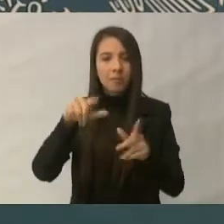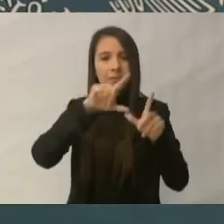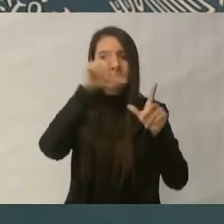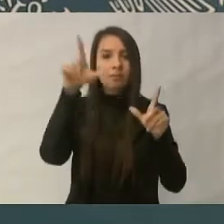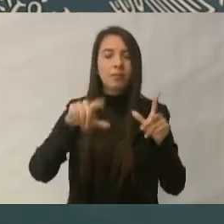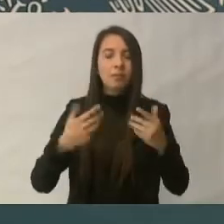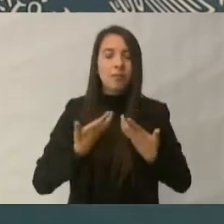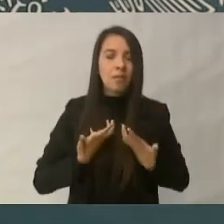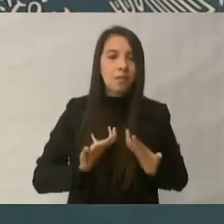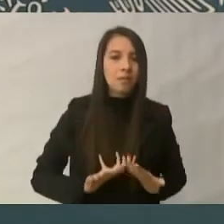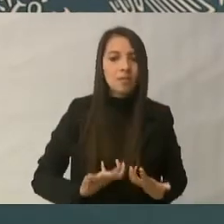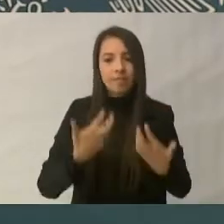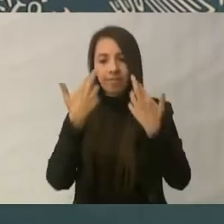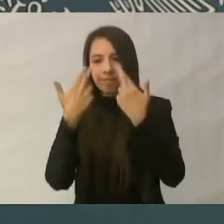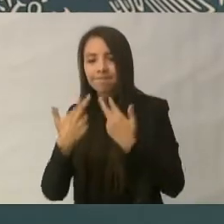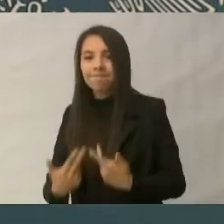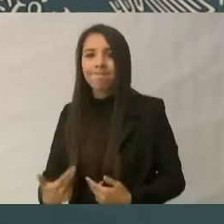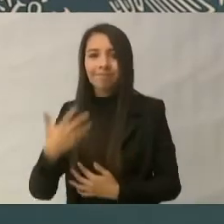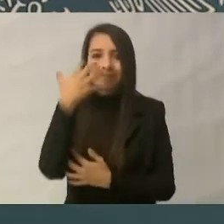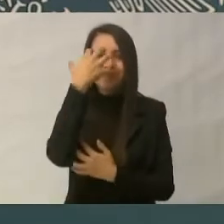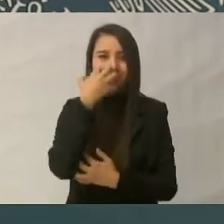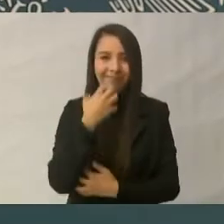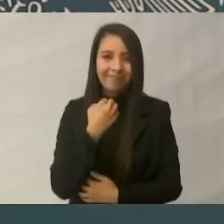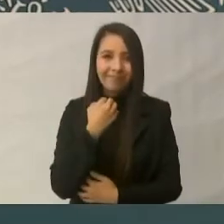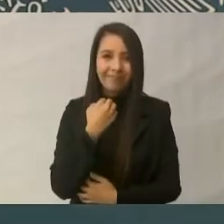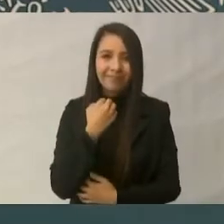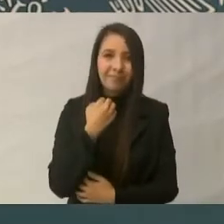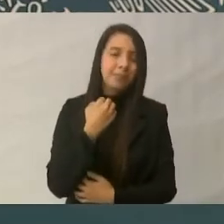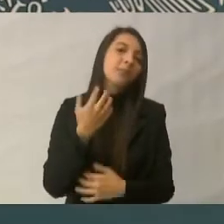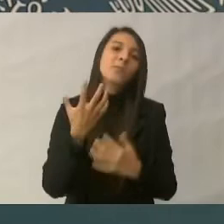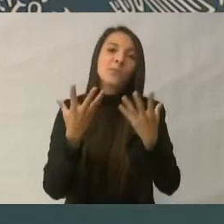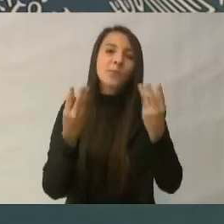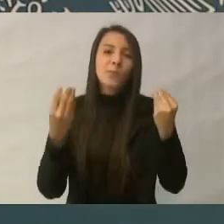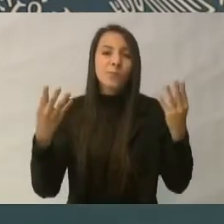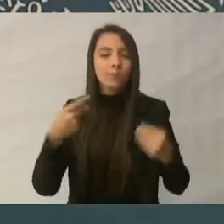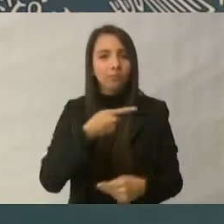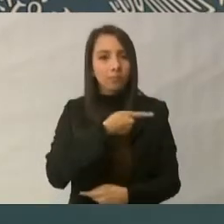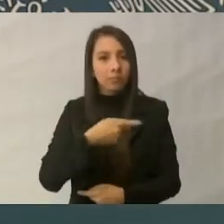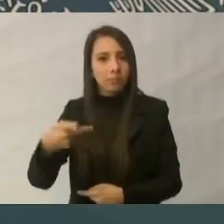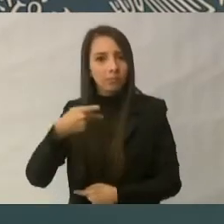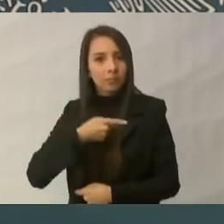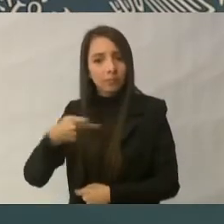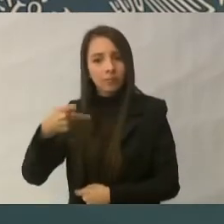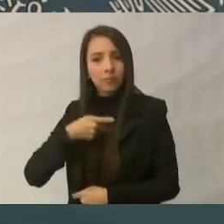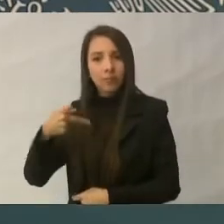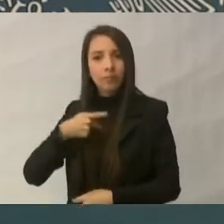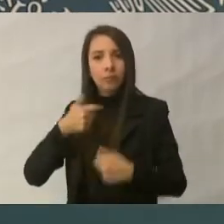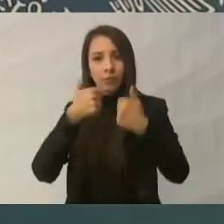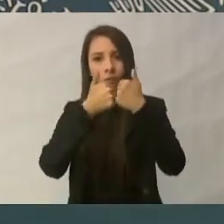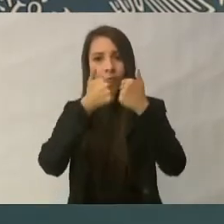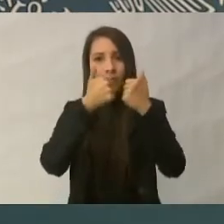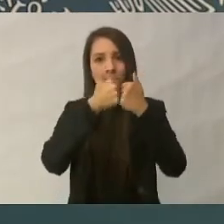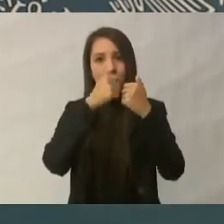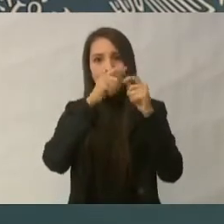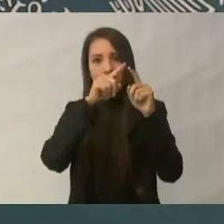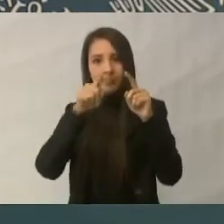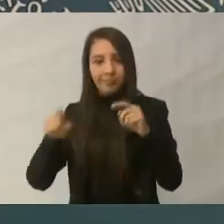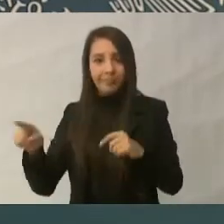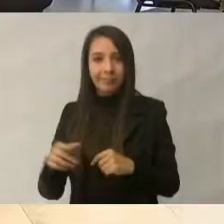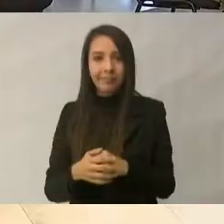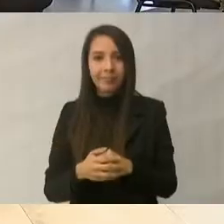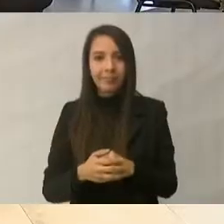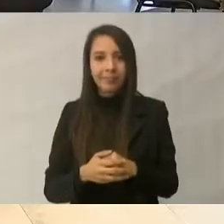tristeza y también había mucha pobreza en la frontera. En la nueva frontera,